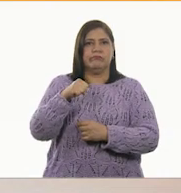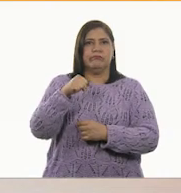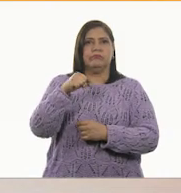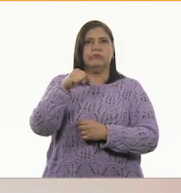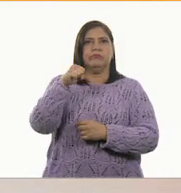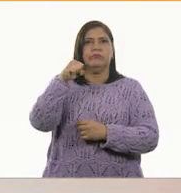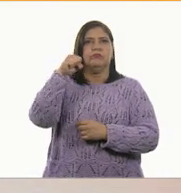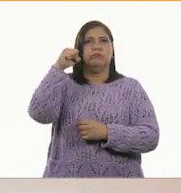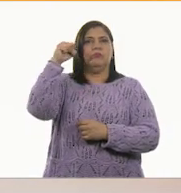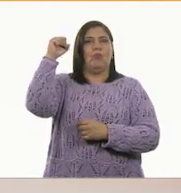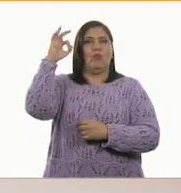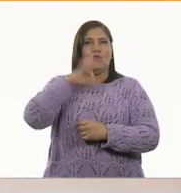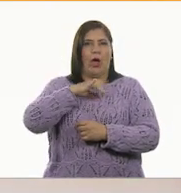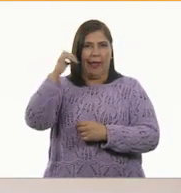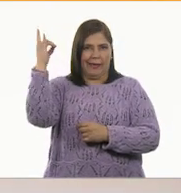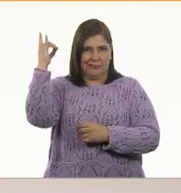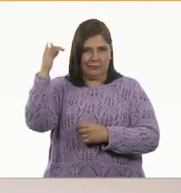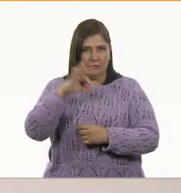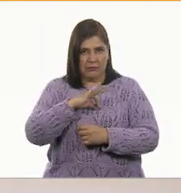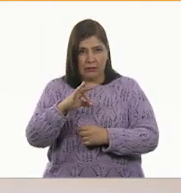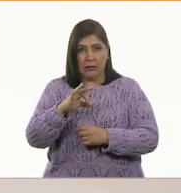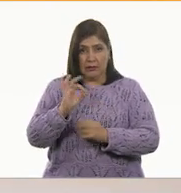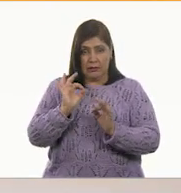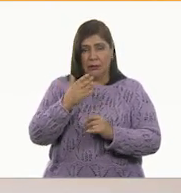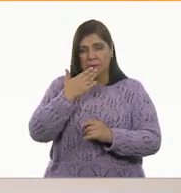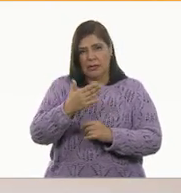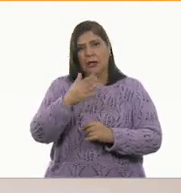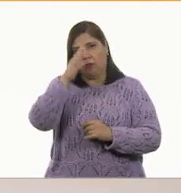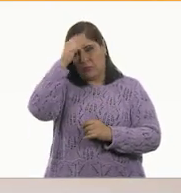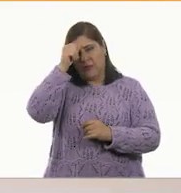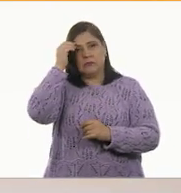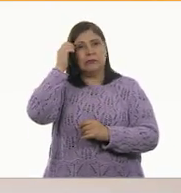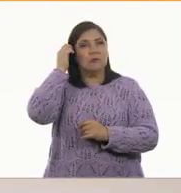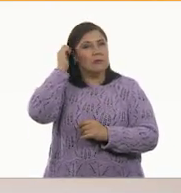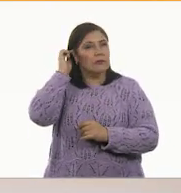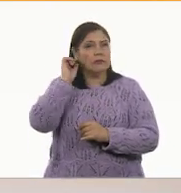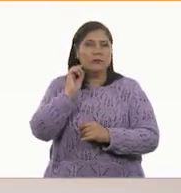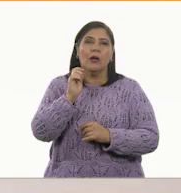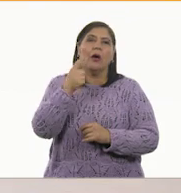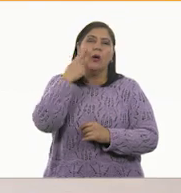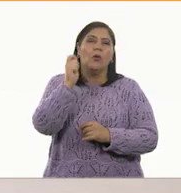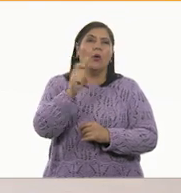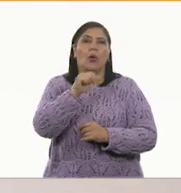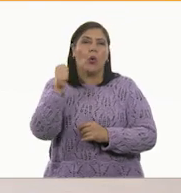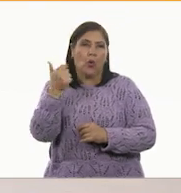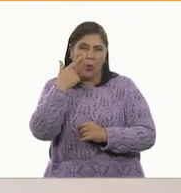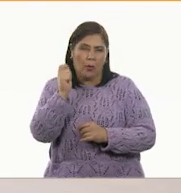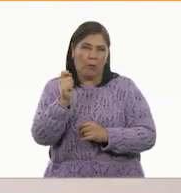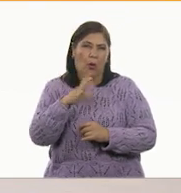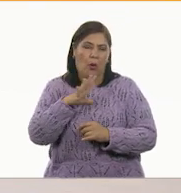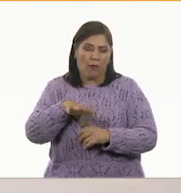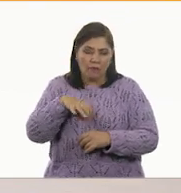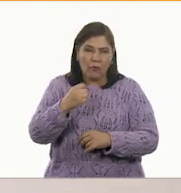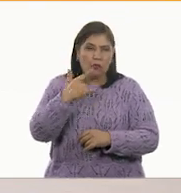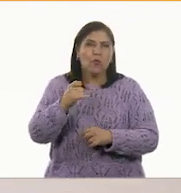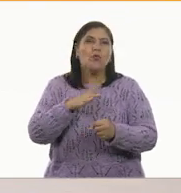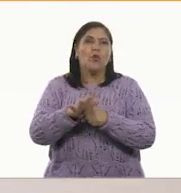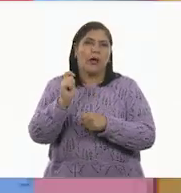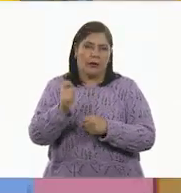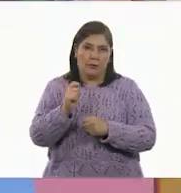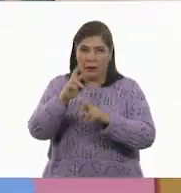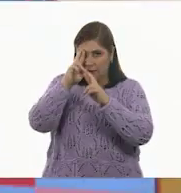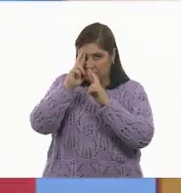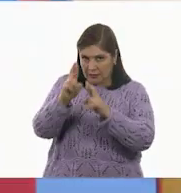acuerdo? De acuerdo. Ok, excelente. ¡Ay, me caigo! La primera fortaleza sería es respetuoso o